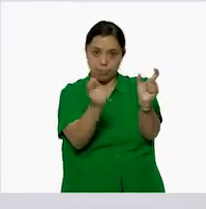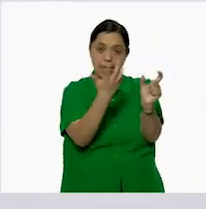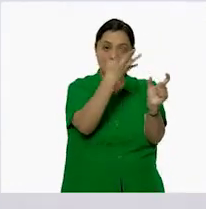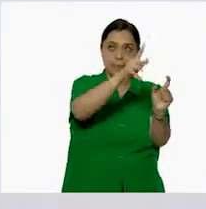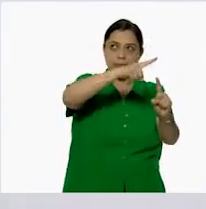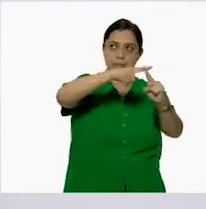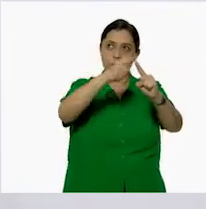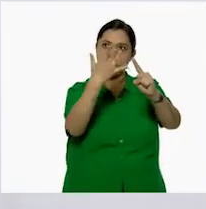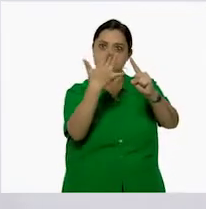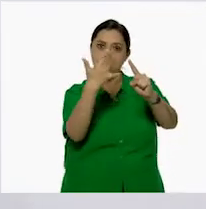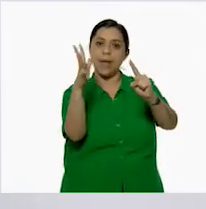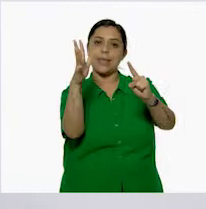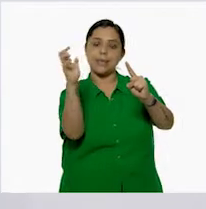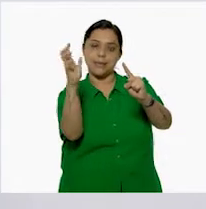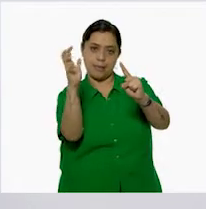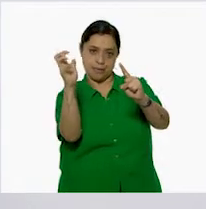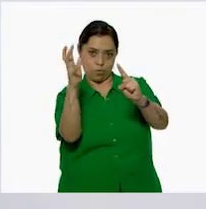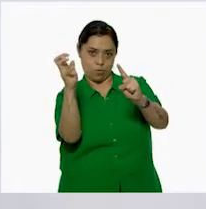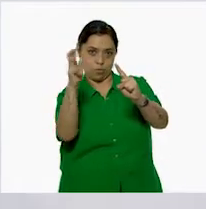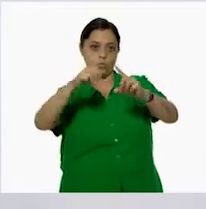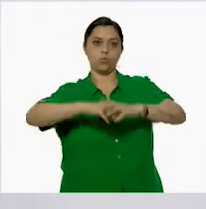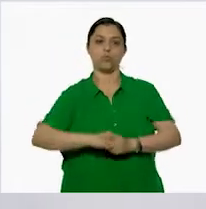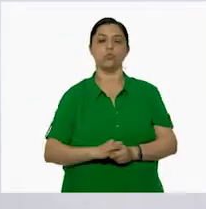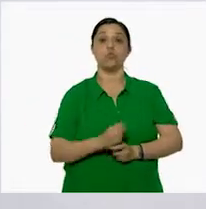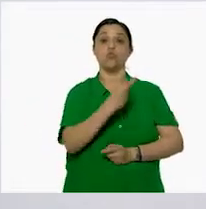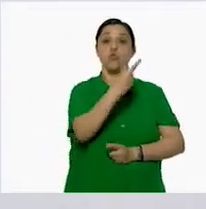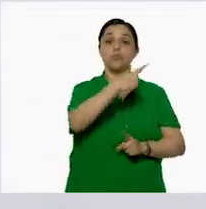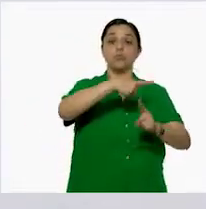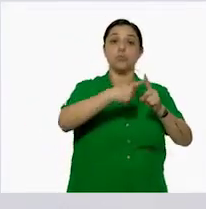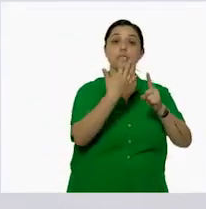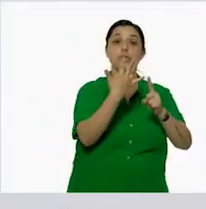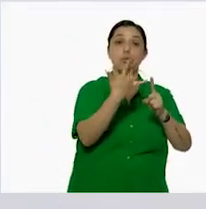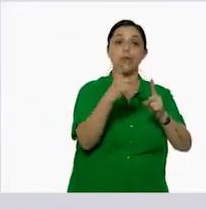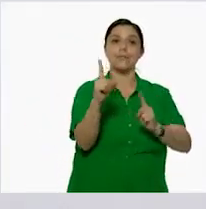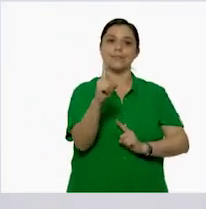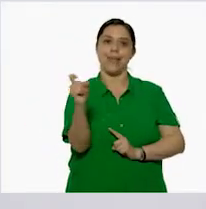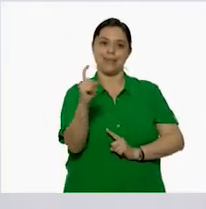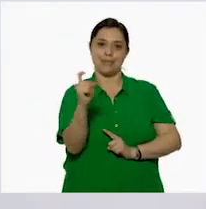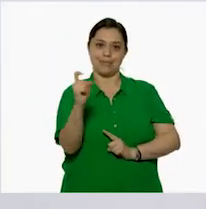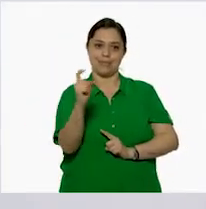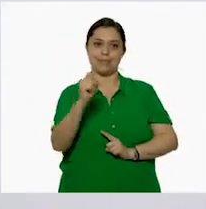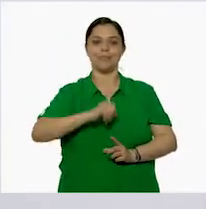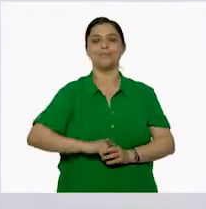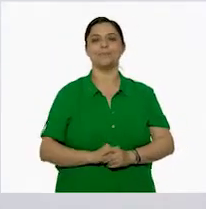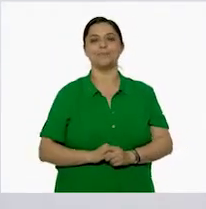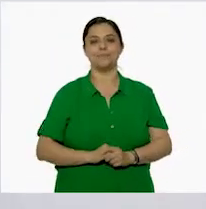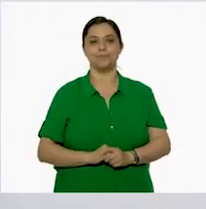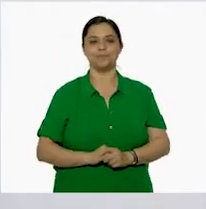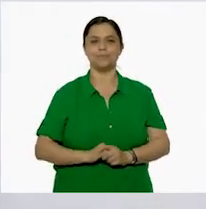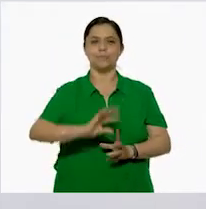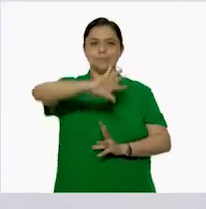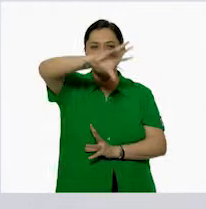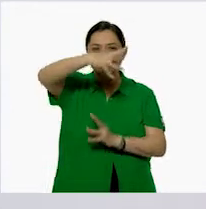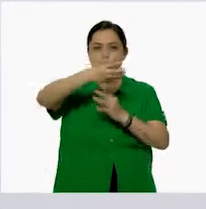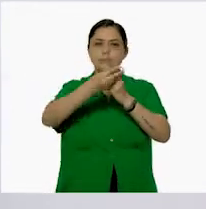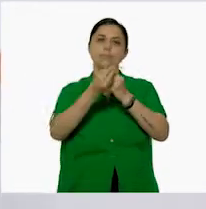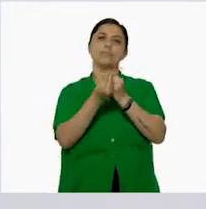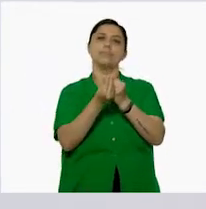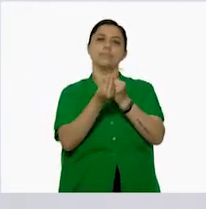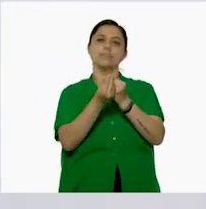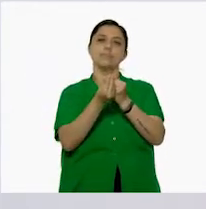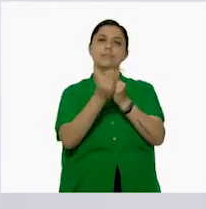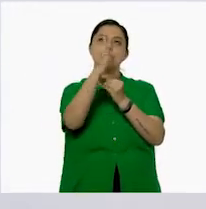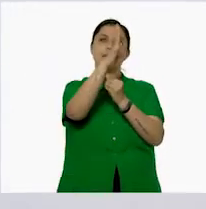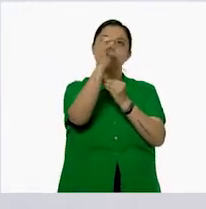serían 500. Muy bien. Y 2 por 50 son 100. ¡Oh! Entonces tendríamos que sumar los